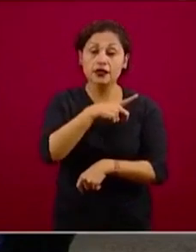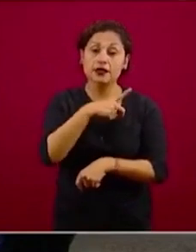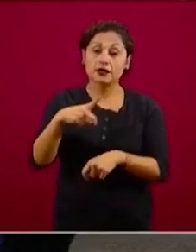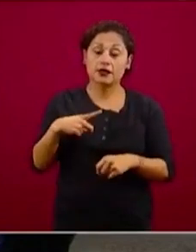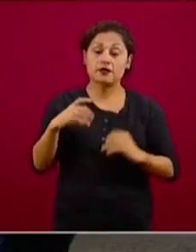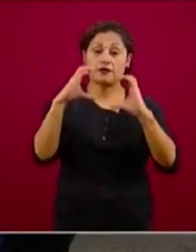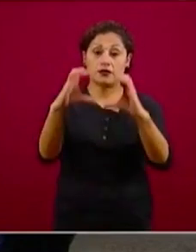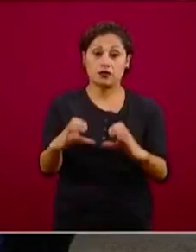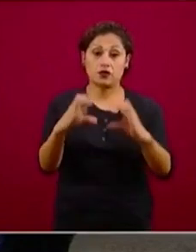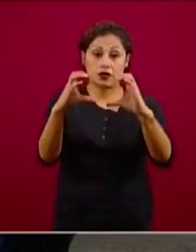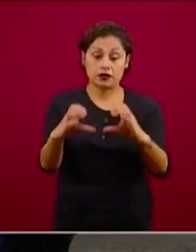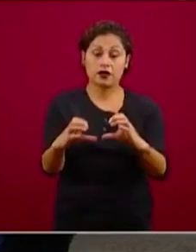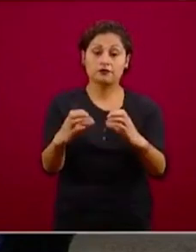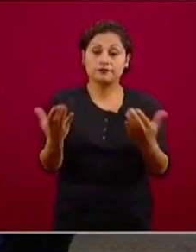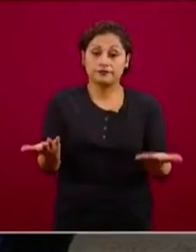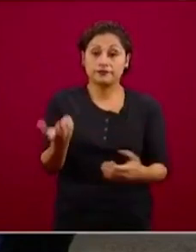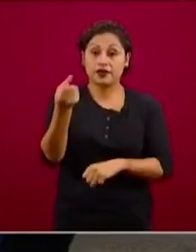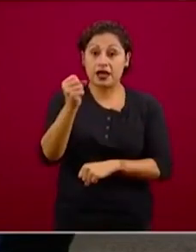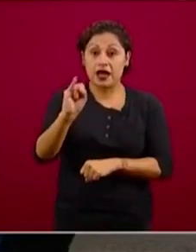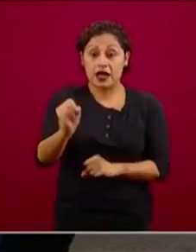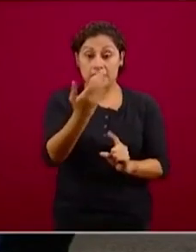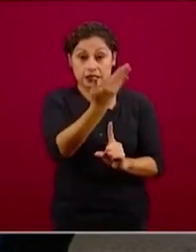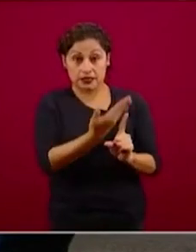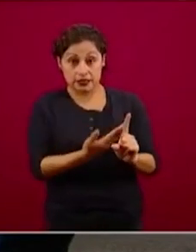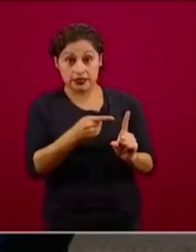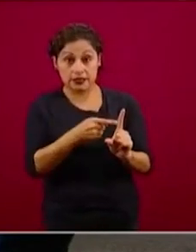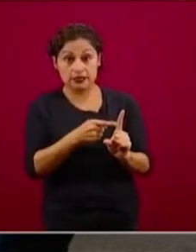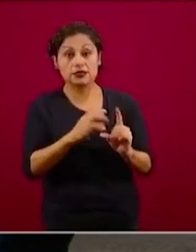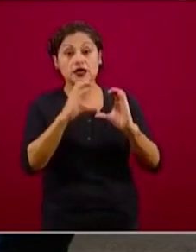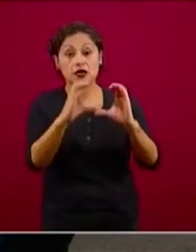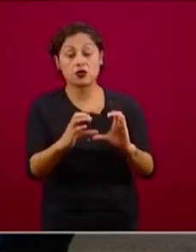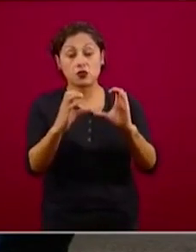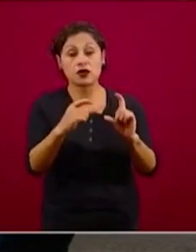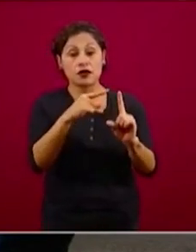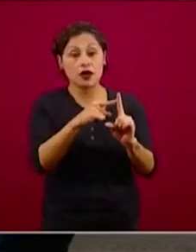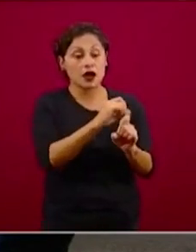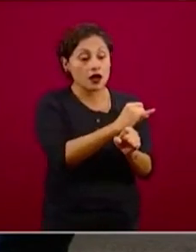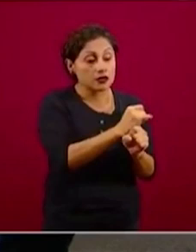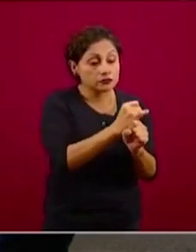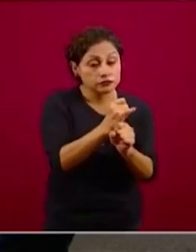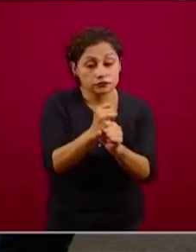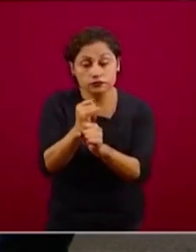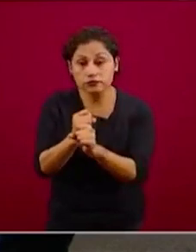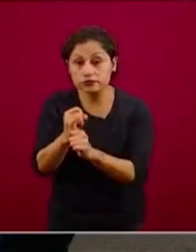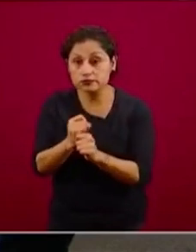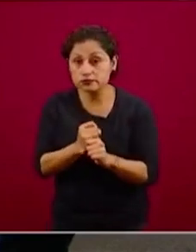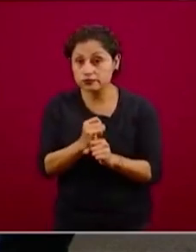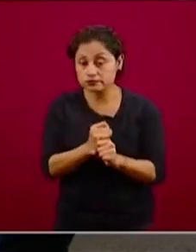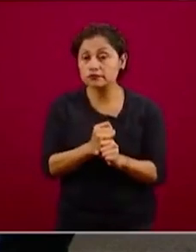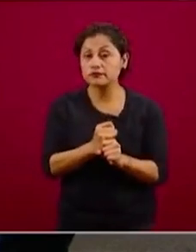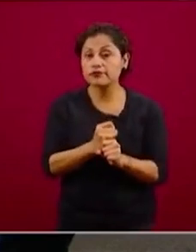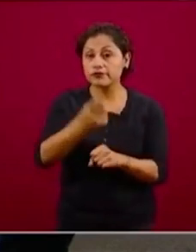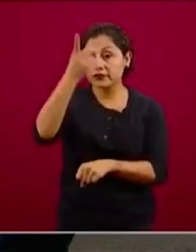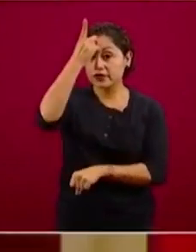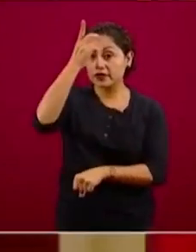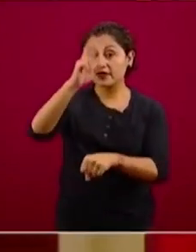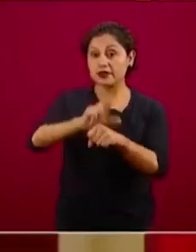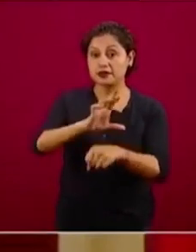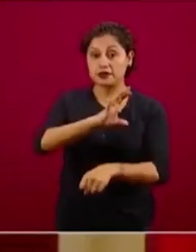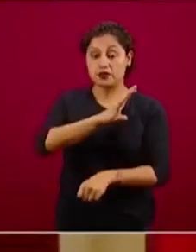epidemiológico de caso, se está coordinando, dirigiendo, ejecutando directamente desde la Dirección General de Epidemiología